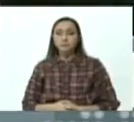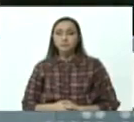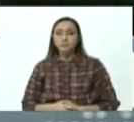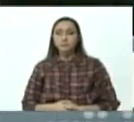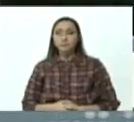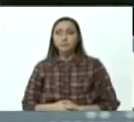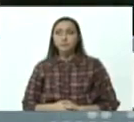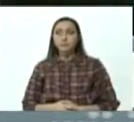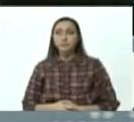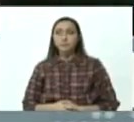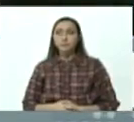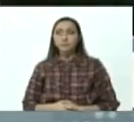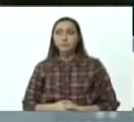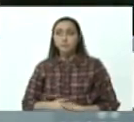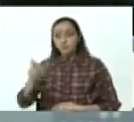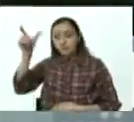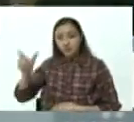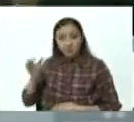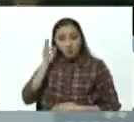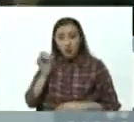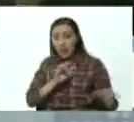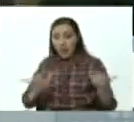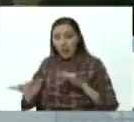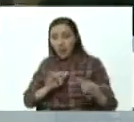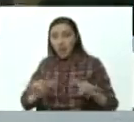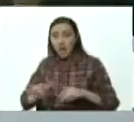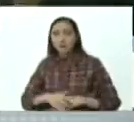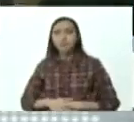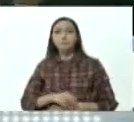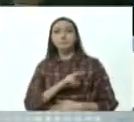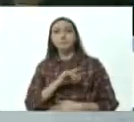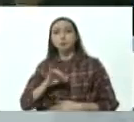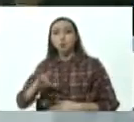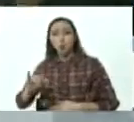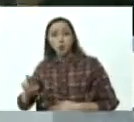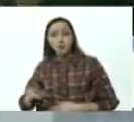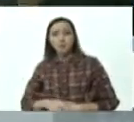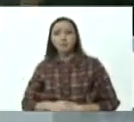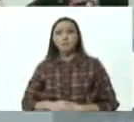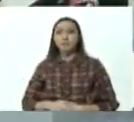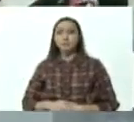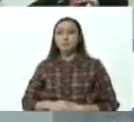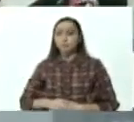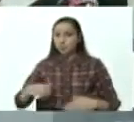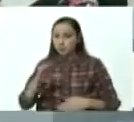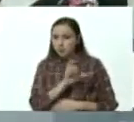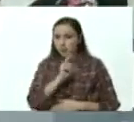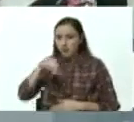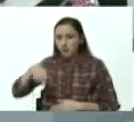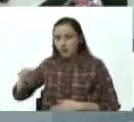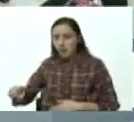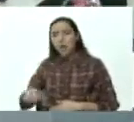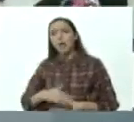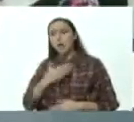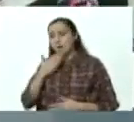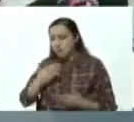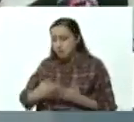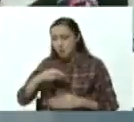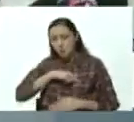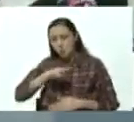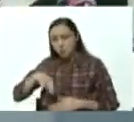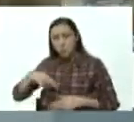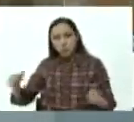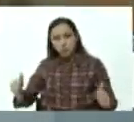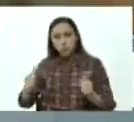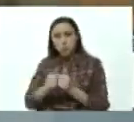además está con nosotros la ciudadana secretaria de Inmaculada Bellorín, de nuestro Consejo. Doctora, gracias por estar con nosotros.